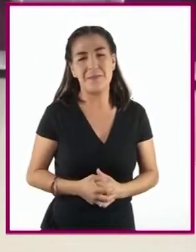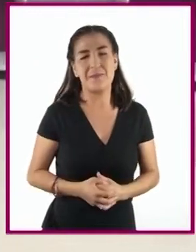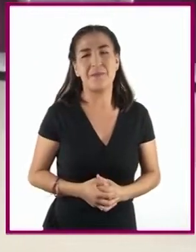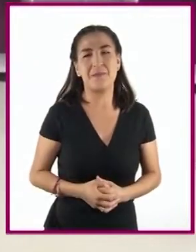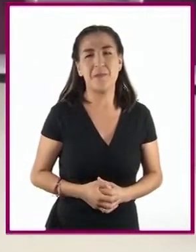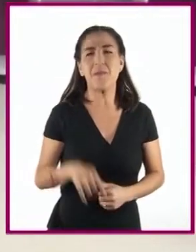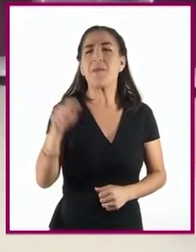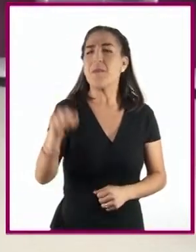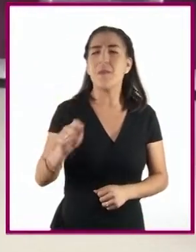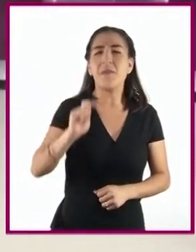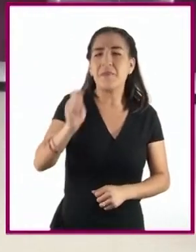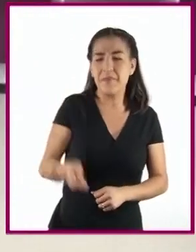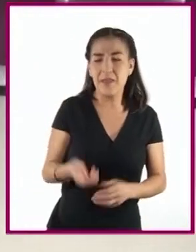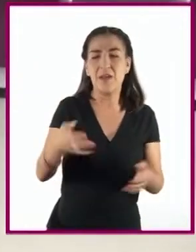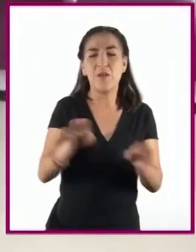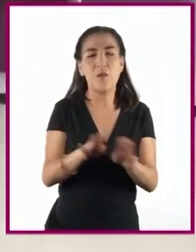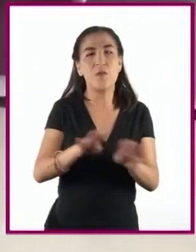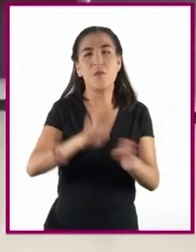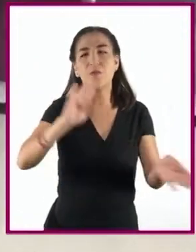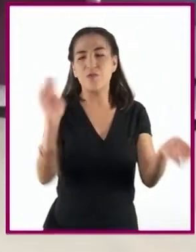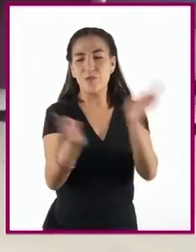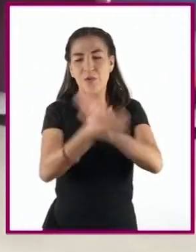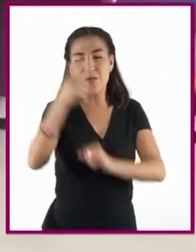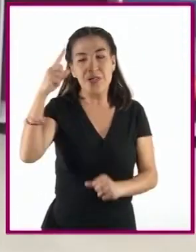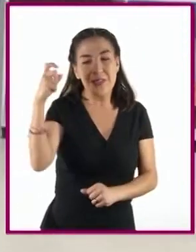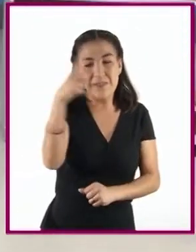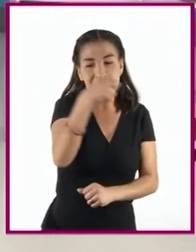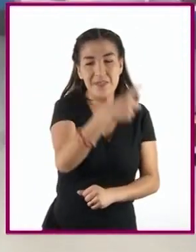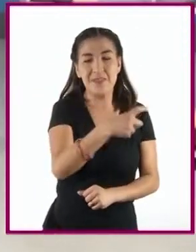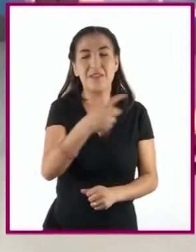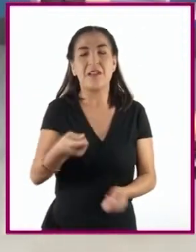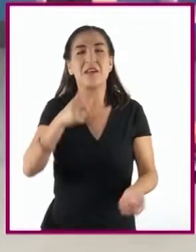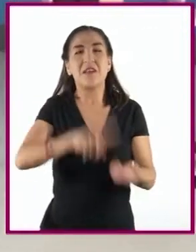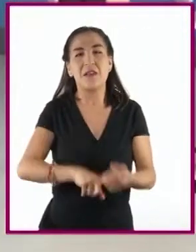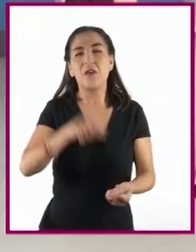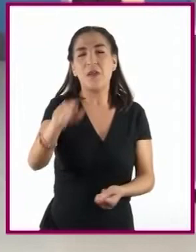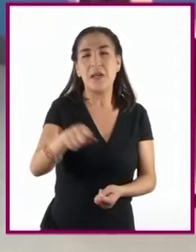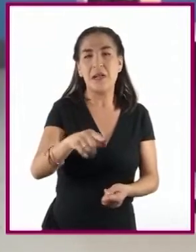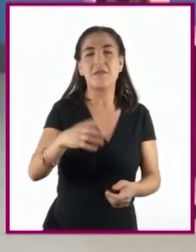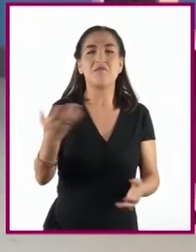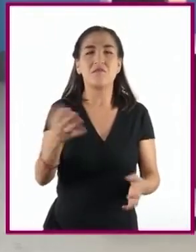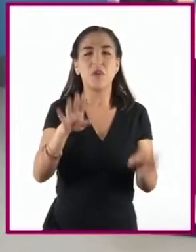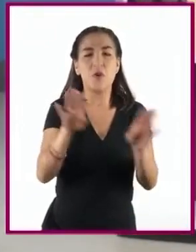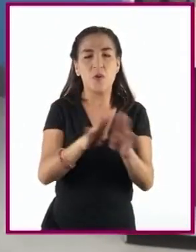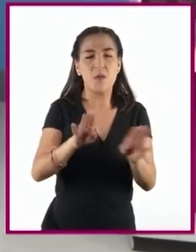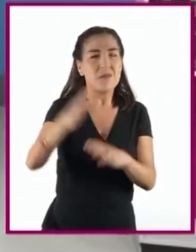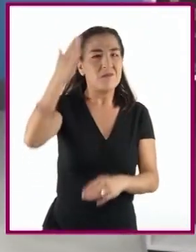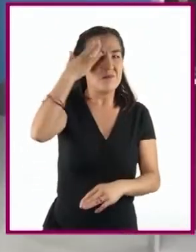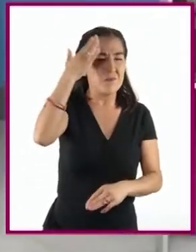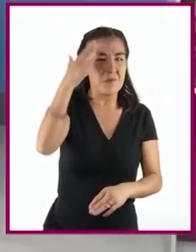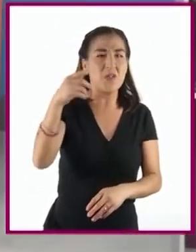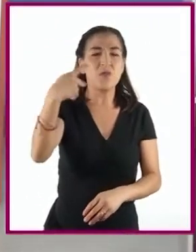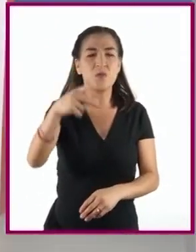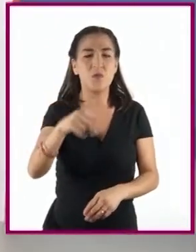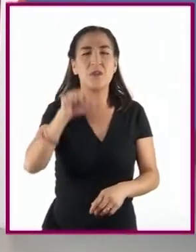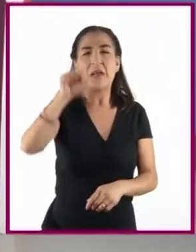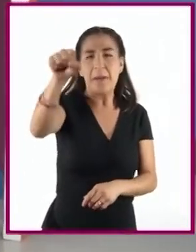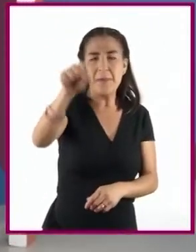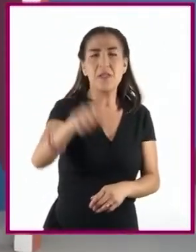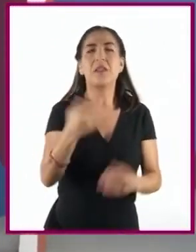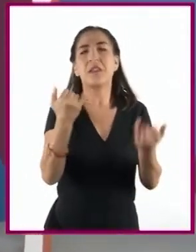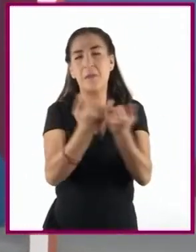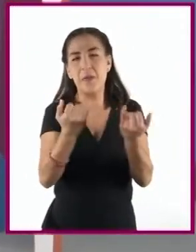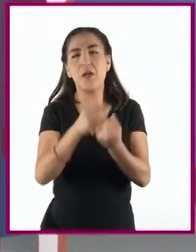Esto es un mundo bipolar en el que dos ideologías, la capitalista, representada por Estados Unidos de América, y el